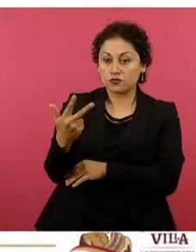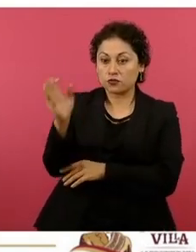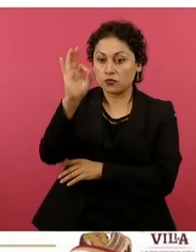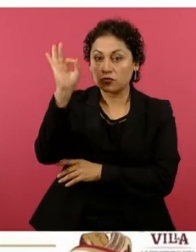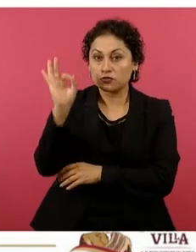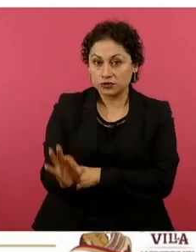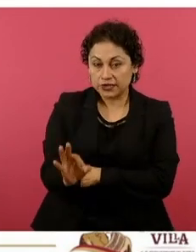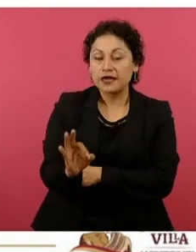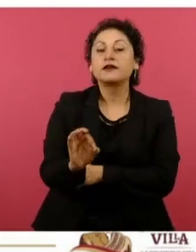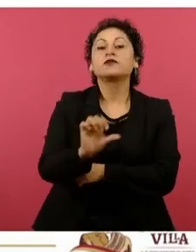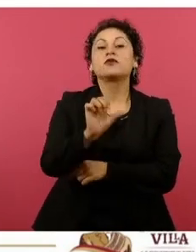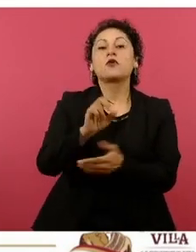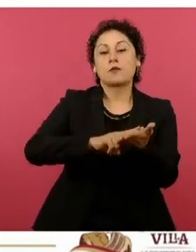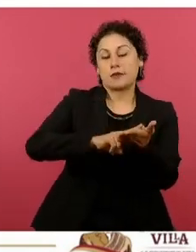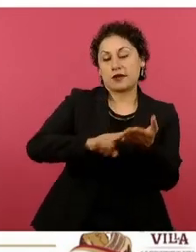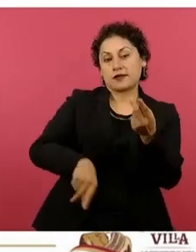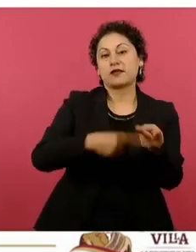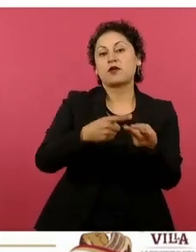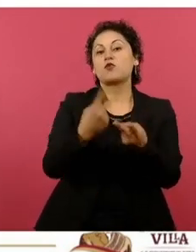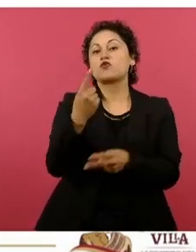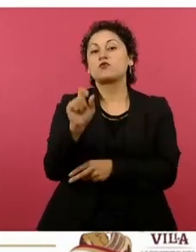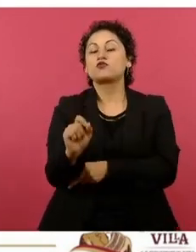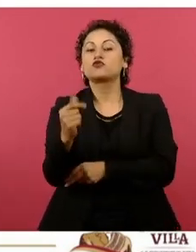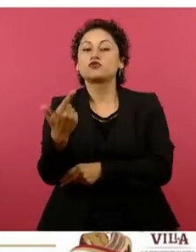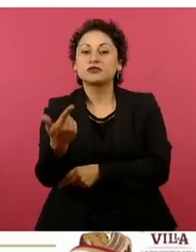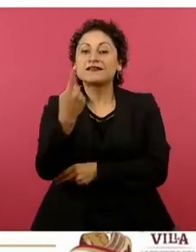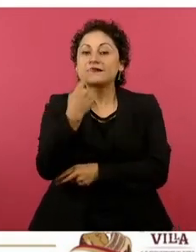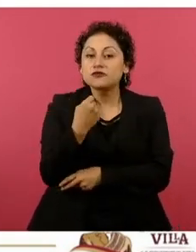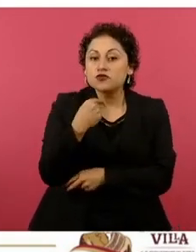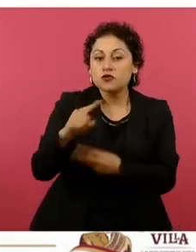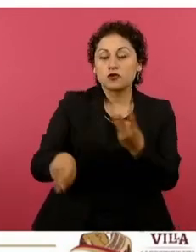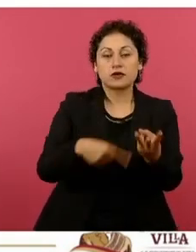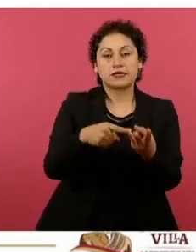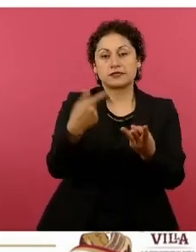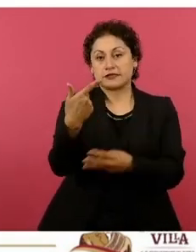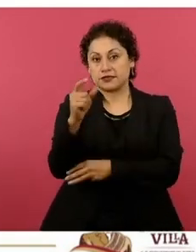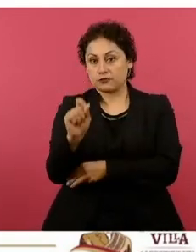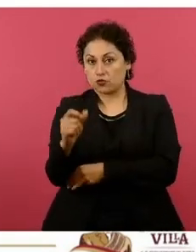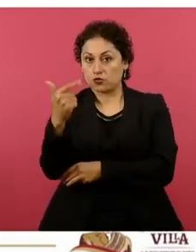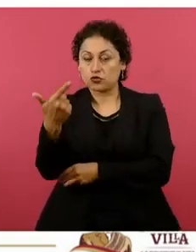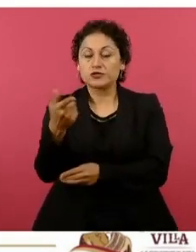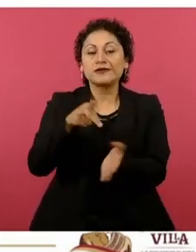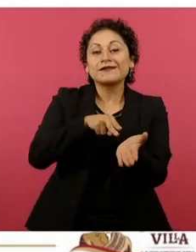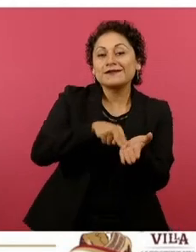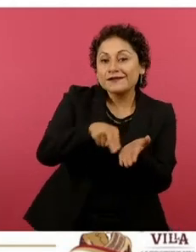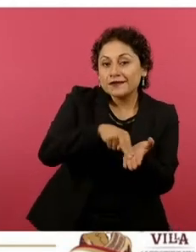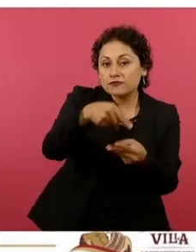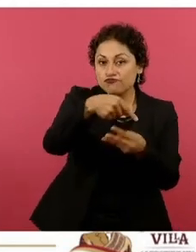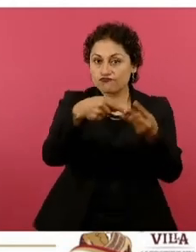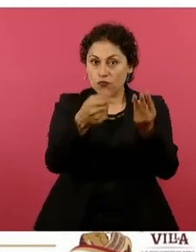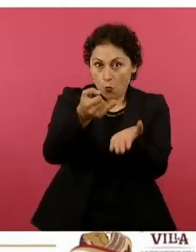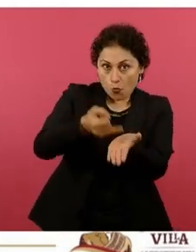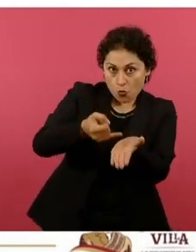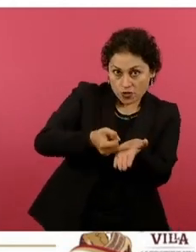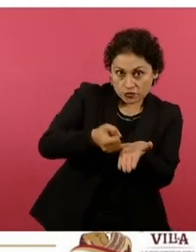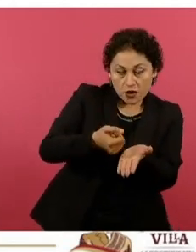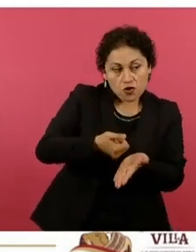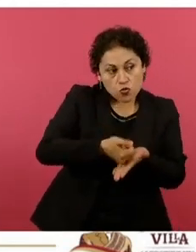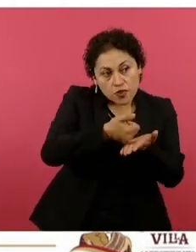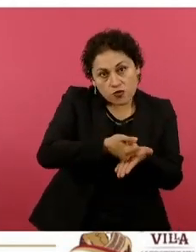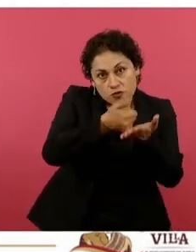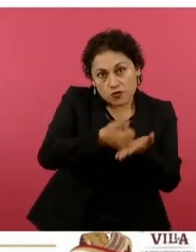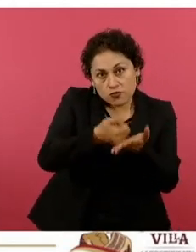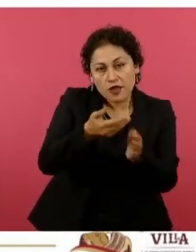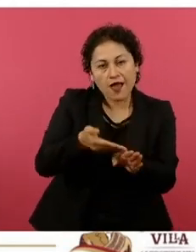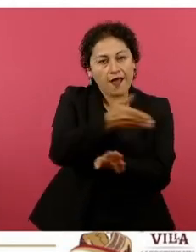regular, 1.7 en la premium y 7.7 en el diésel, que habían estado sin incentivo fiscal